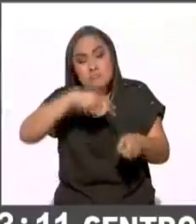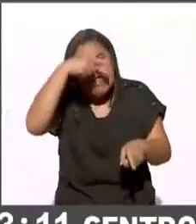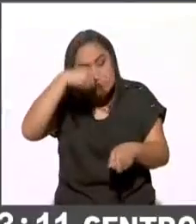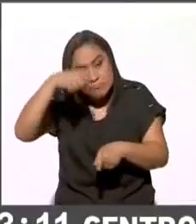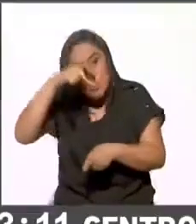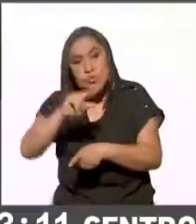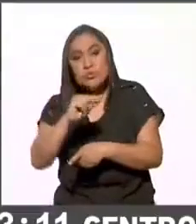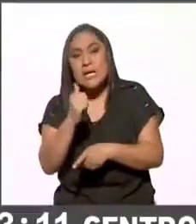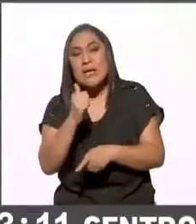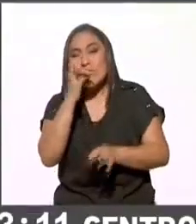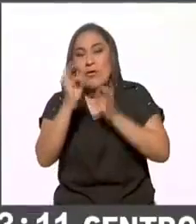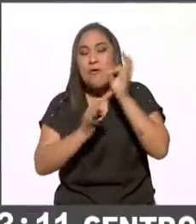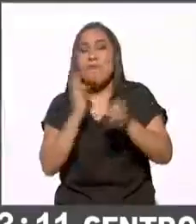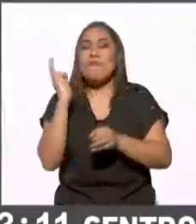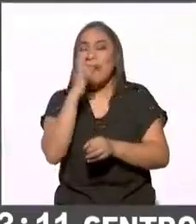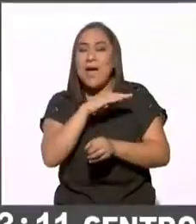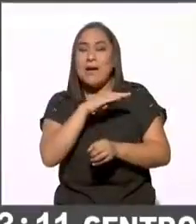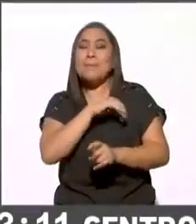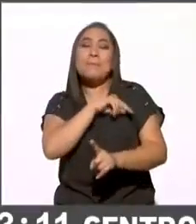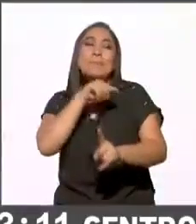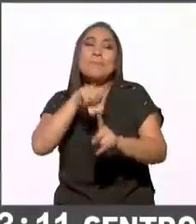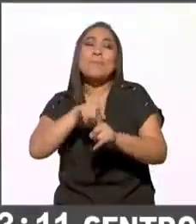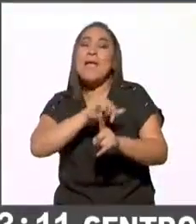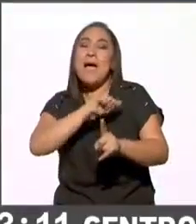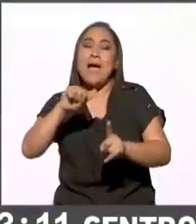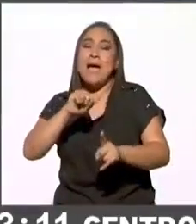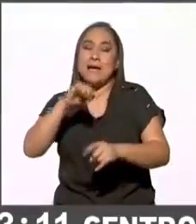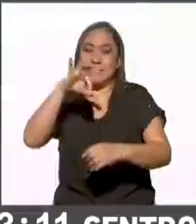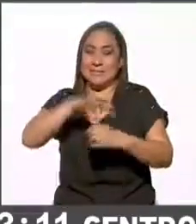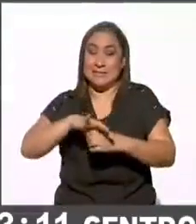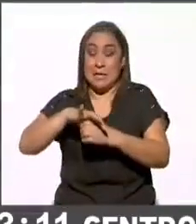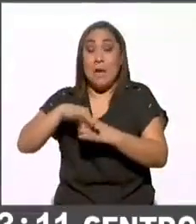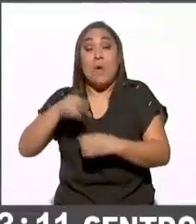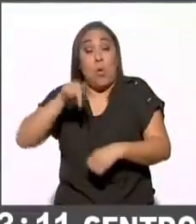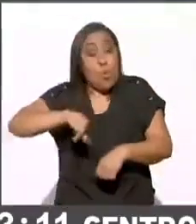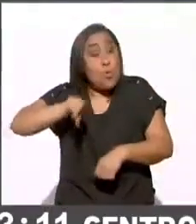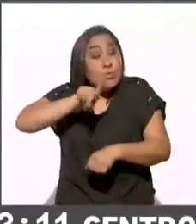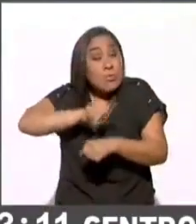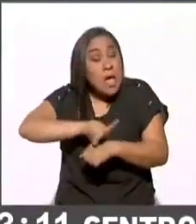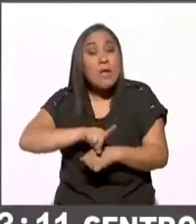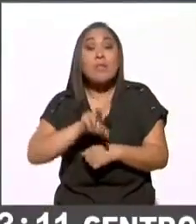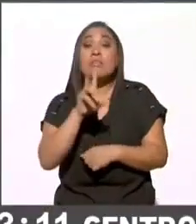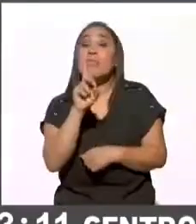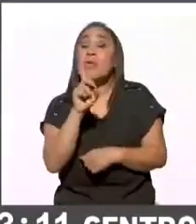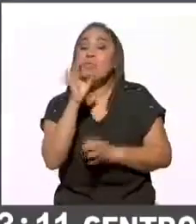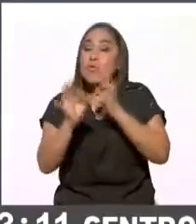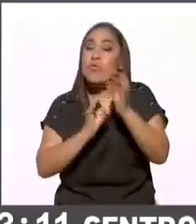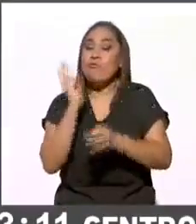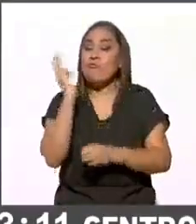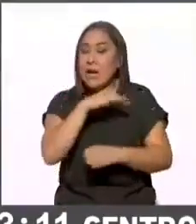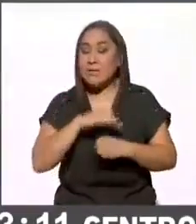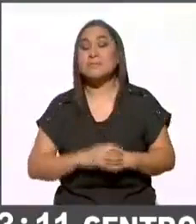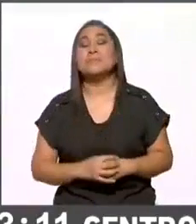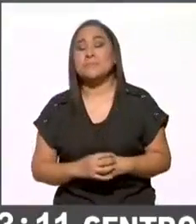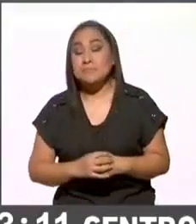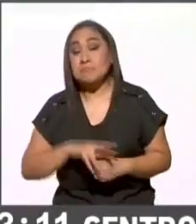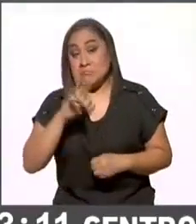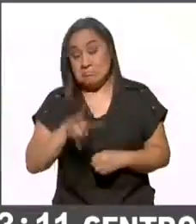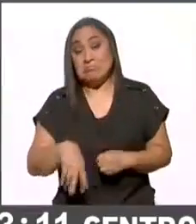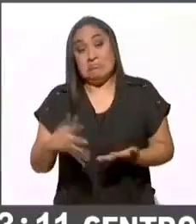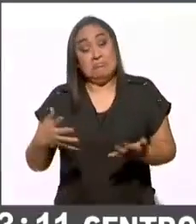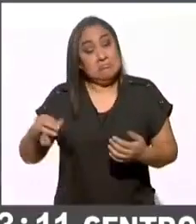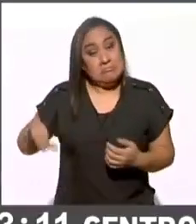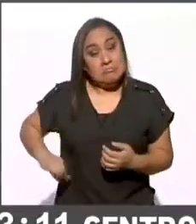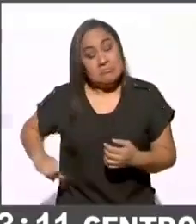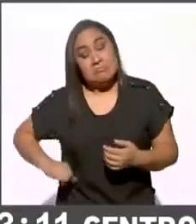tuvieron que ver con las elecciones. Solo en este día, 30. Mariana. Me parece muy interesante, Miguel, cómo podemos